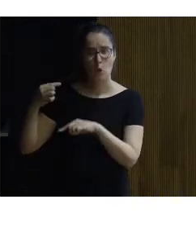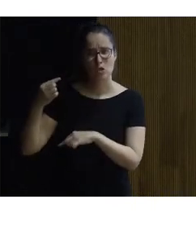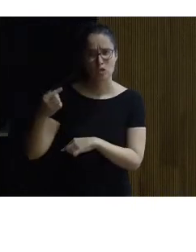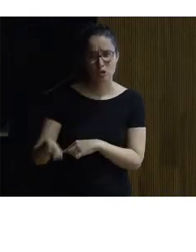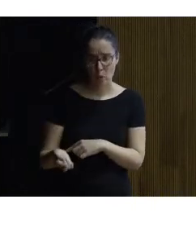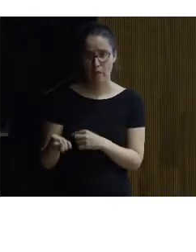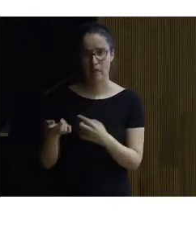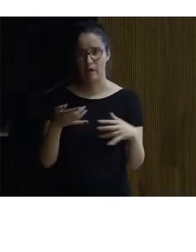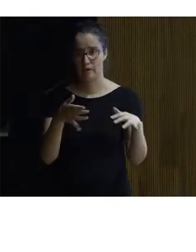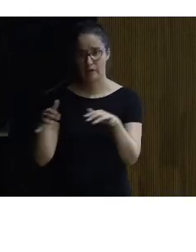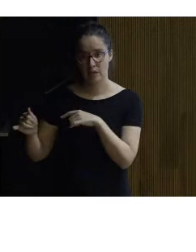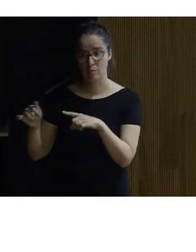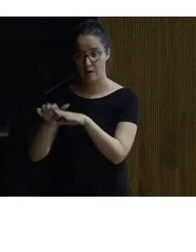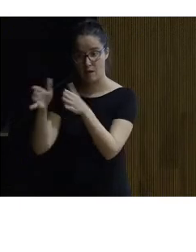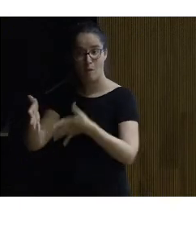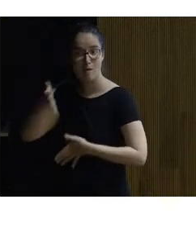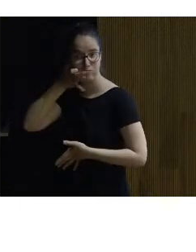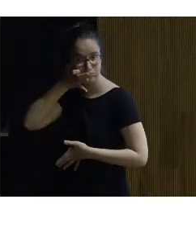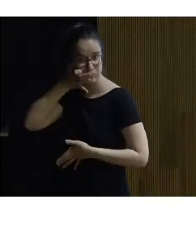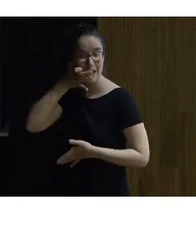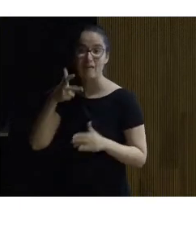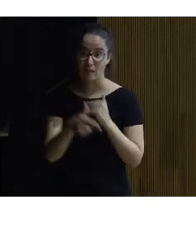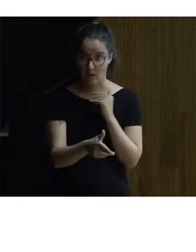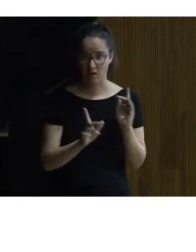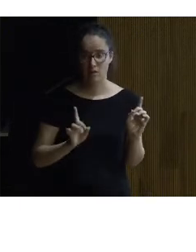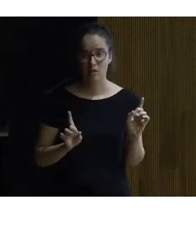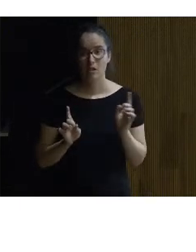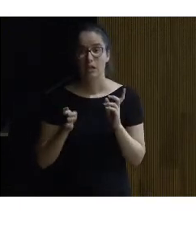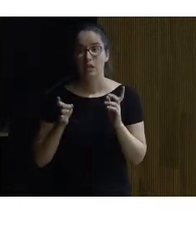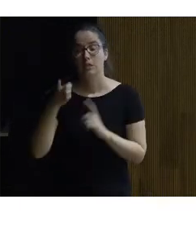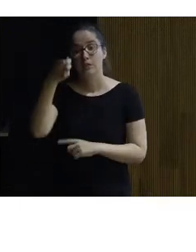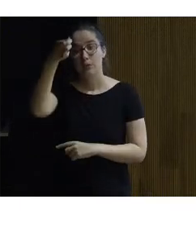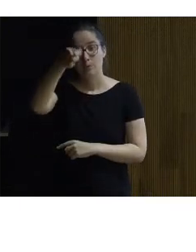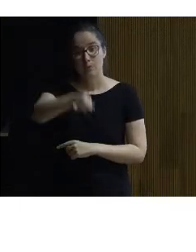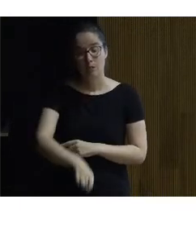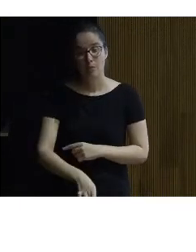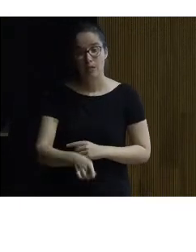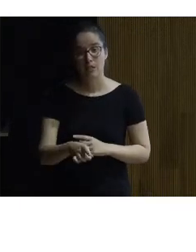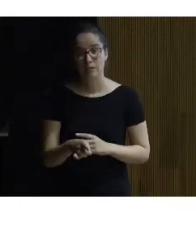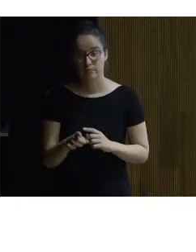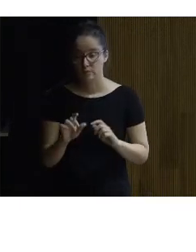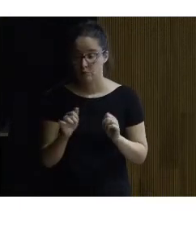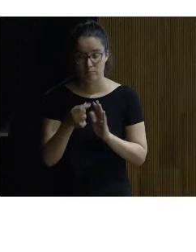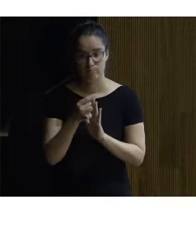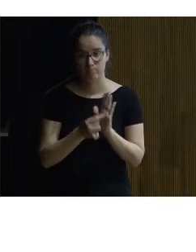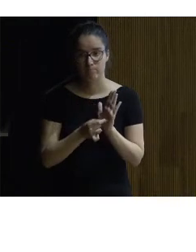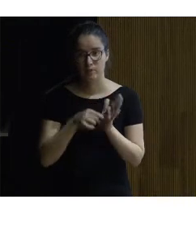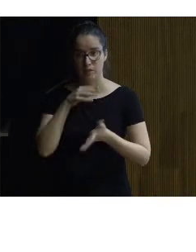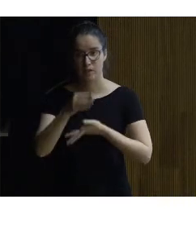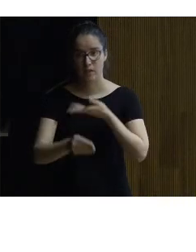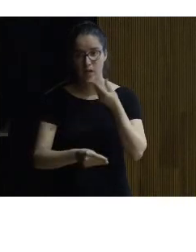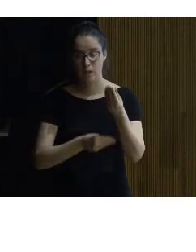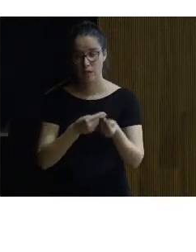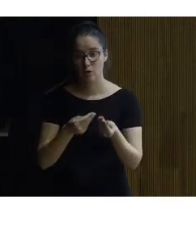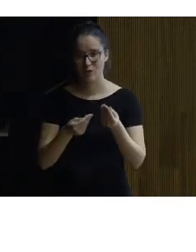dañina para la cueva original y también desde un primer criterio hacer que lo que se